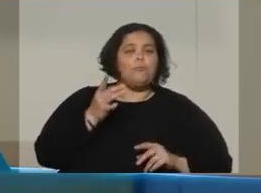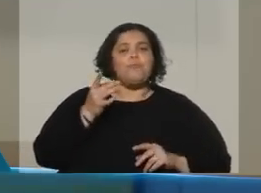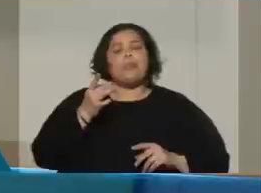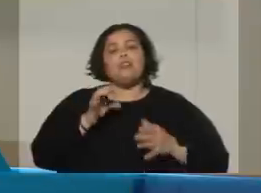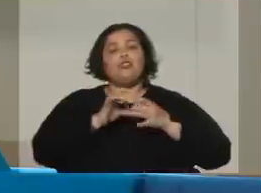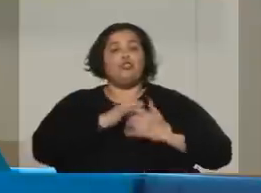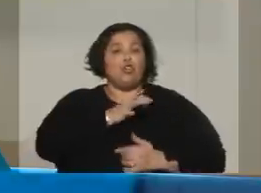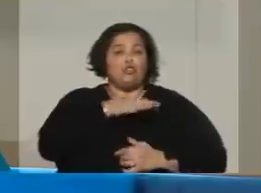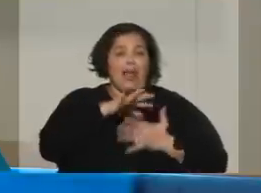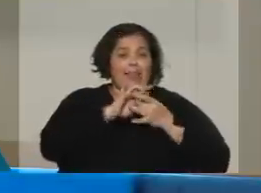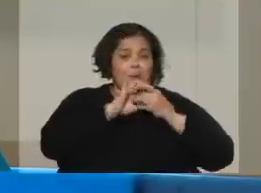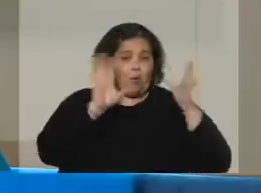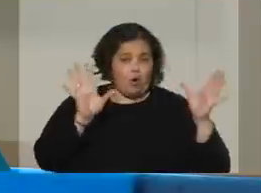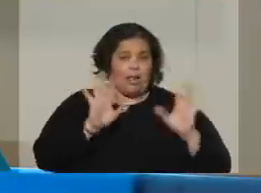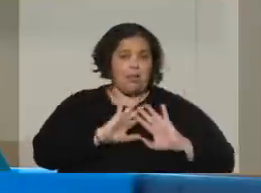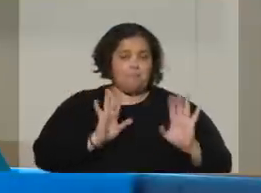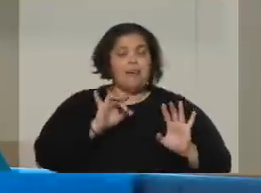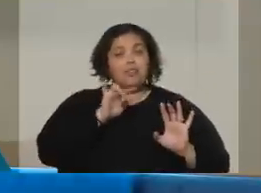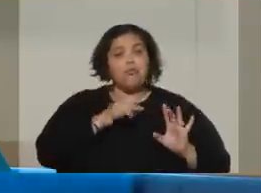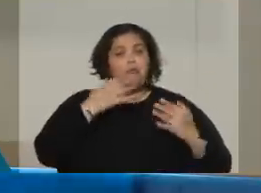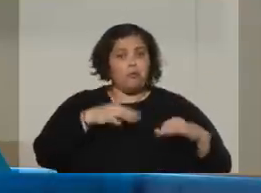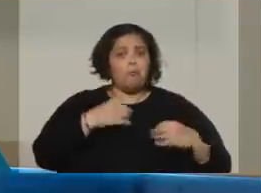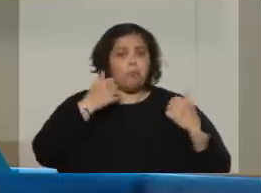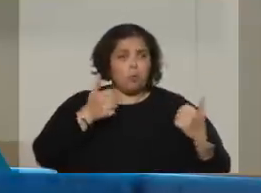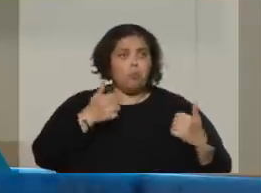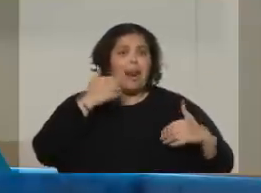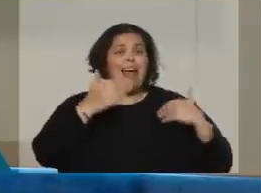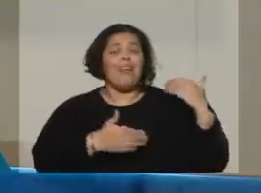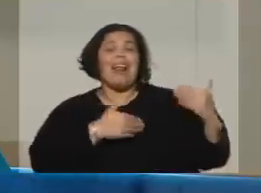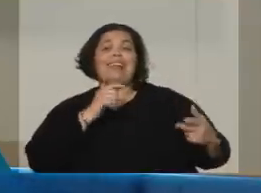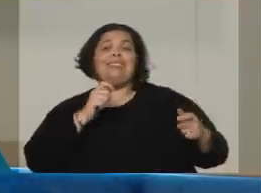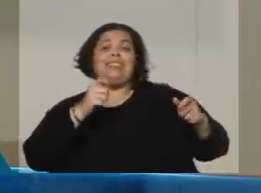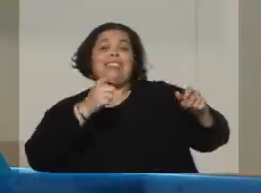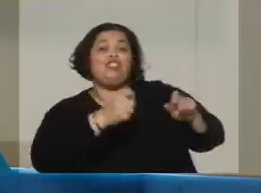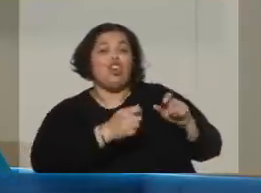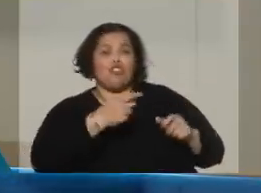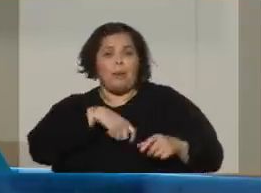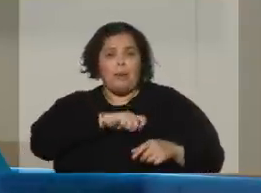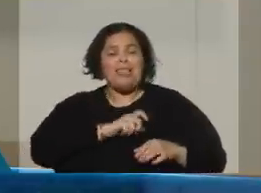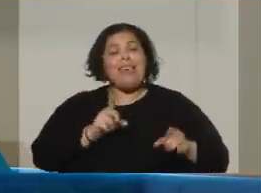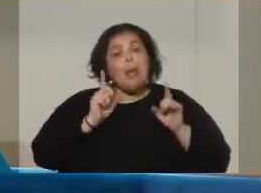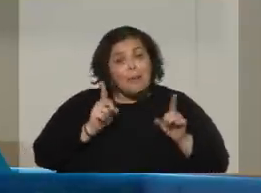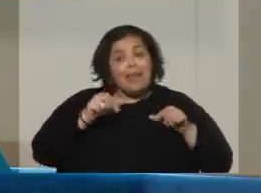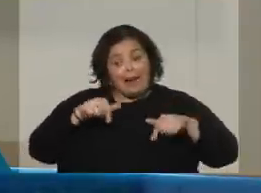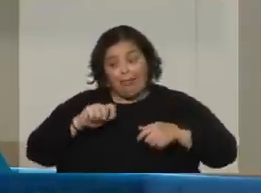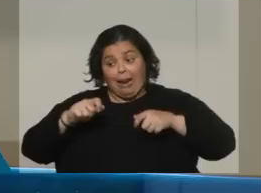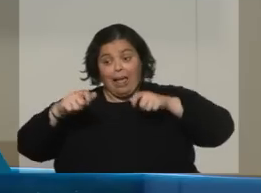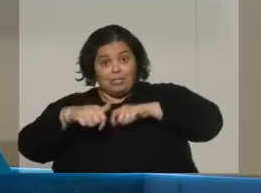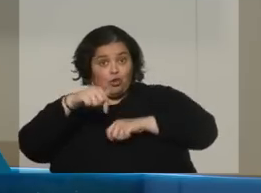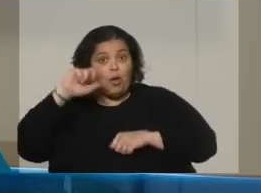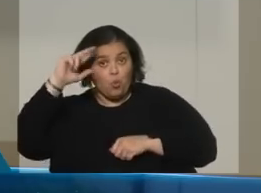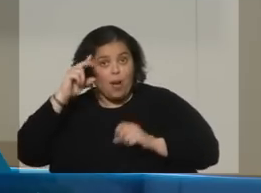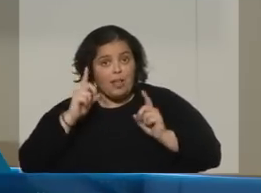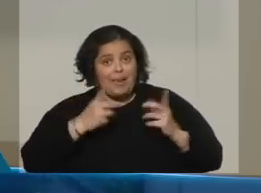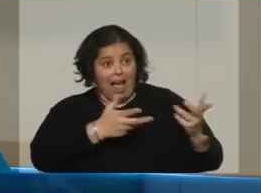en la salida, la transición española y no solo la transición española, también fue muy importante en la transición uruguaya, ayudó mucho en la